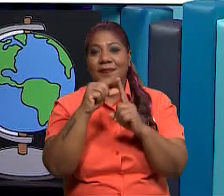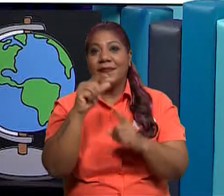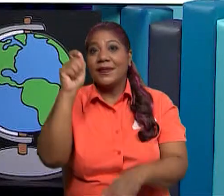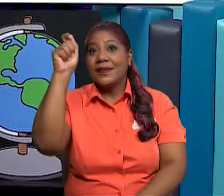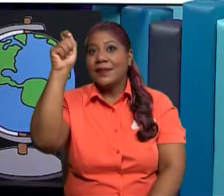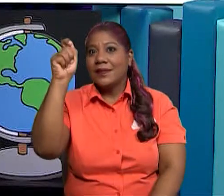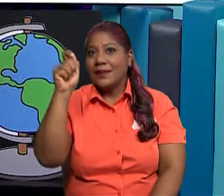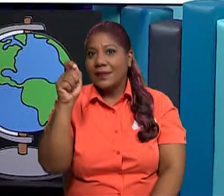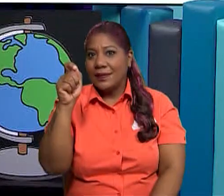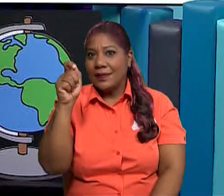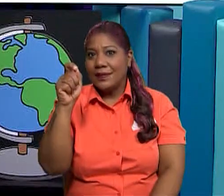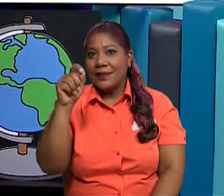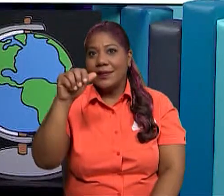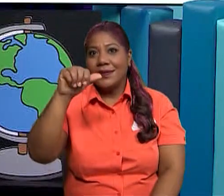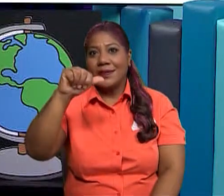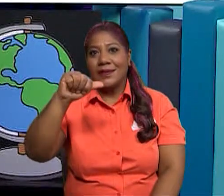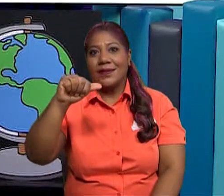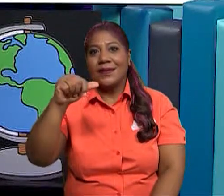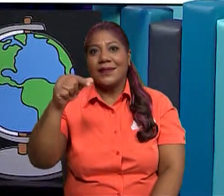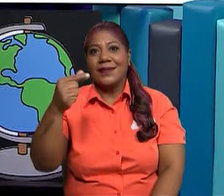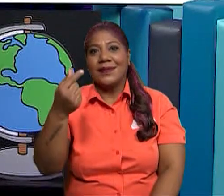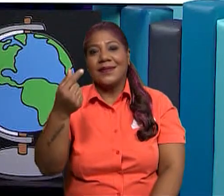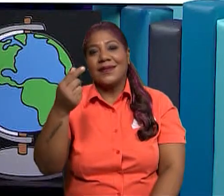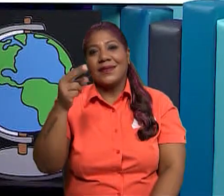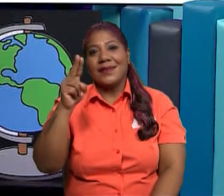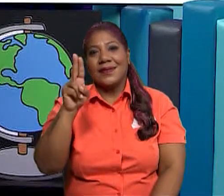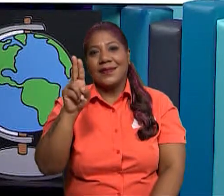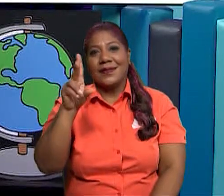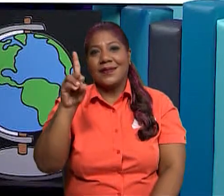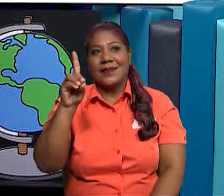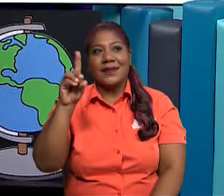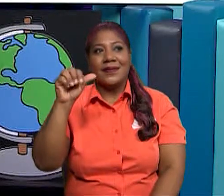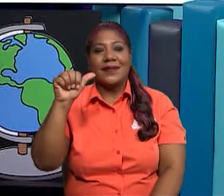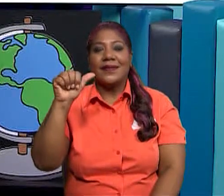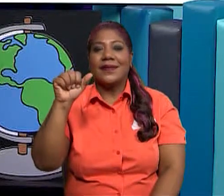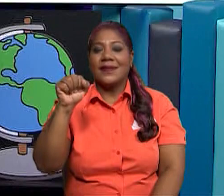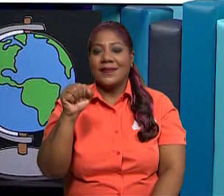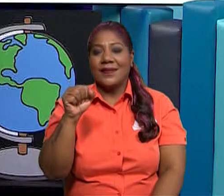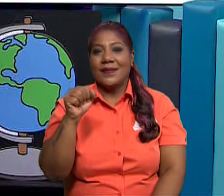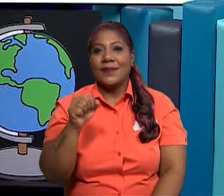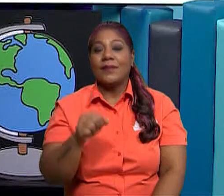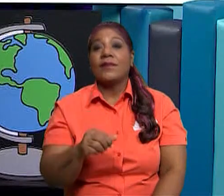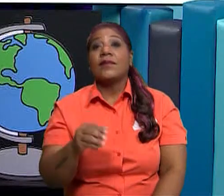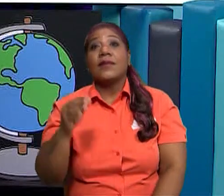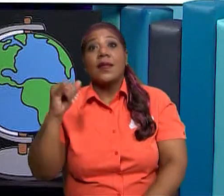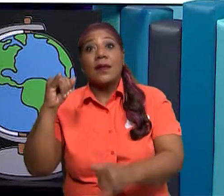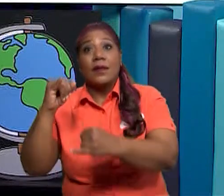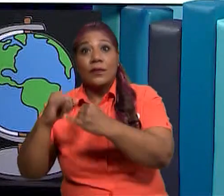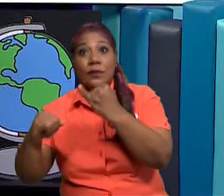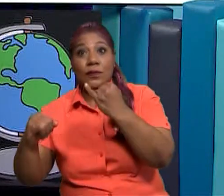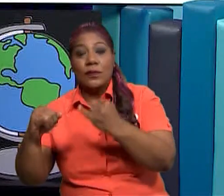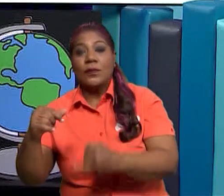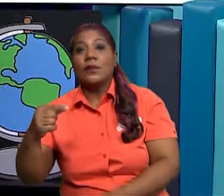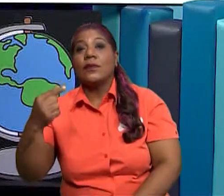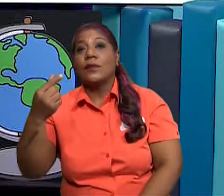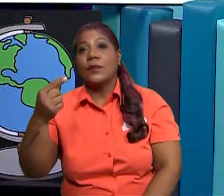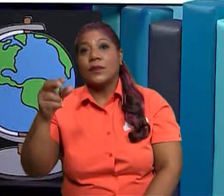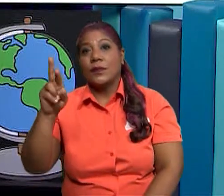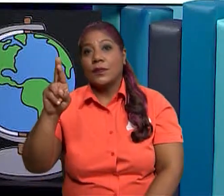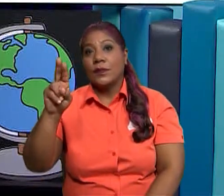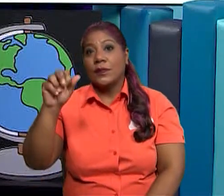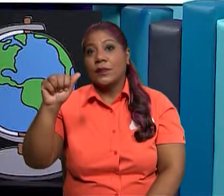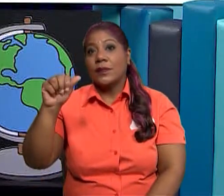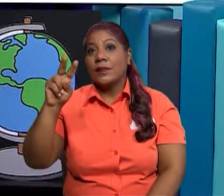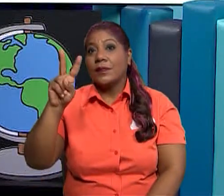acentuación en las palabras. Hablábamos de la acentuación de las palabras graves, agudas y esdrújula